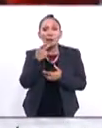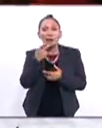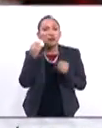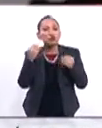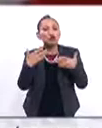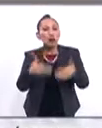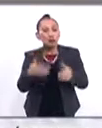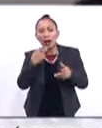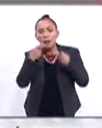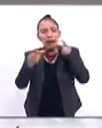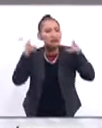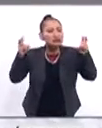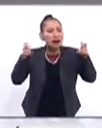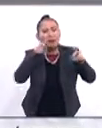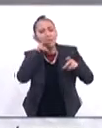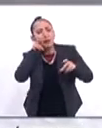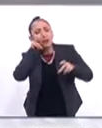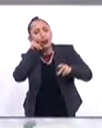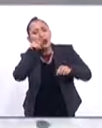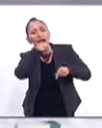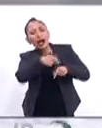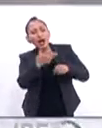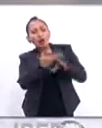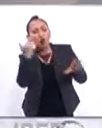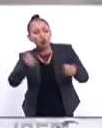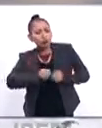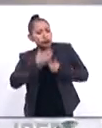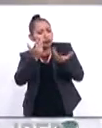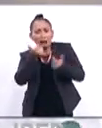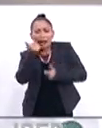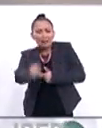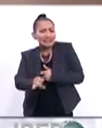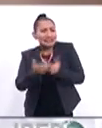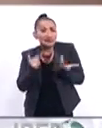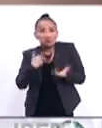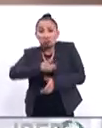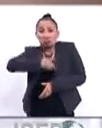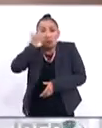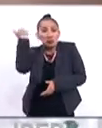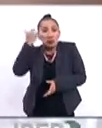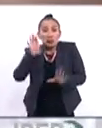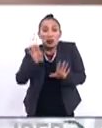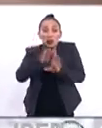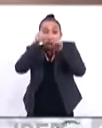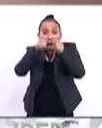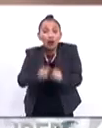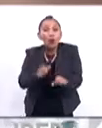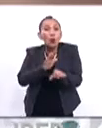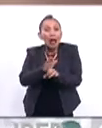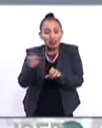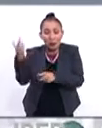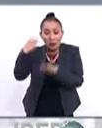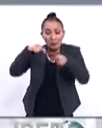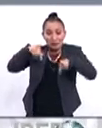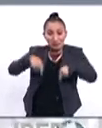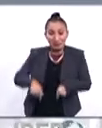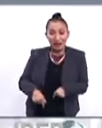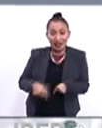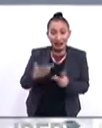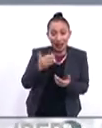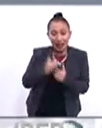mucho en Panamá el tema de que el Papa Francisco es muy espontáneo no se sabe a ciencia cierta una vez cuando él